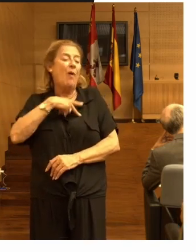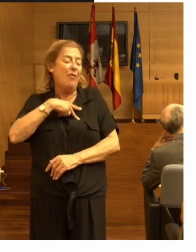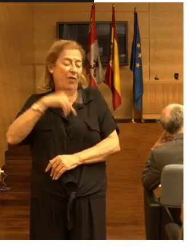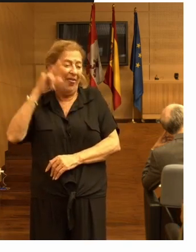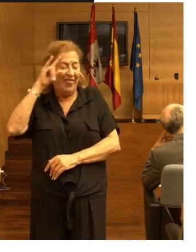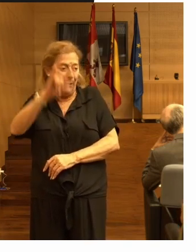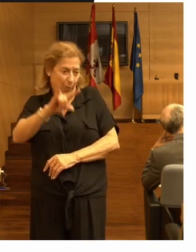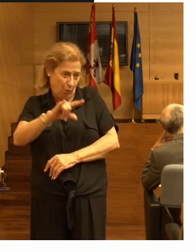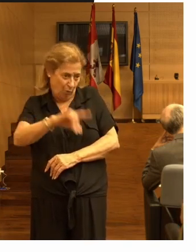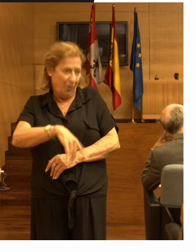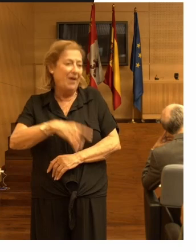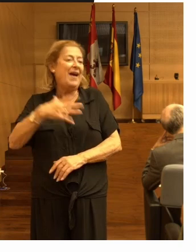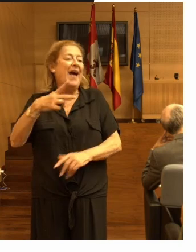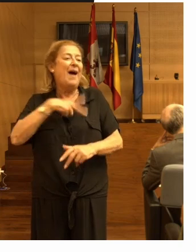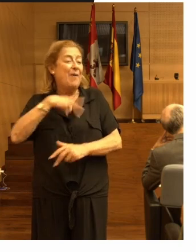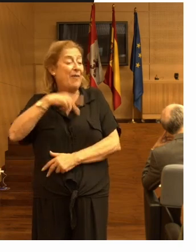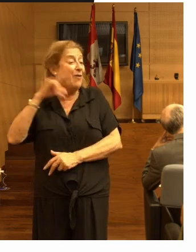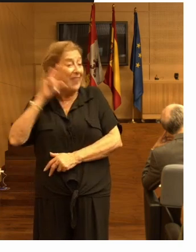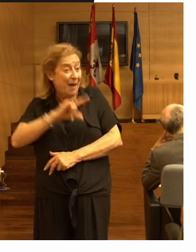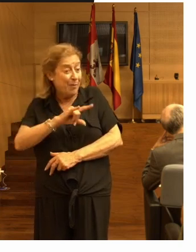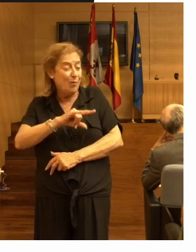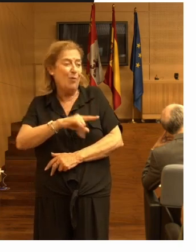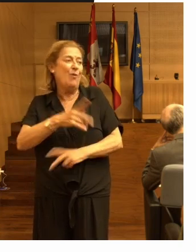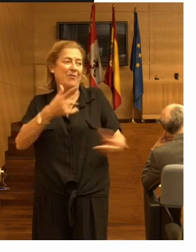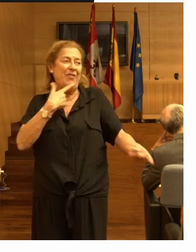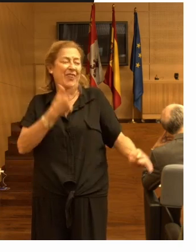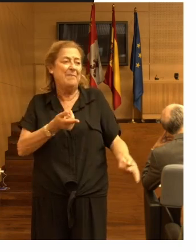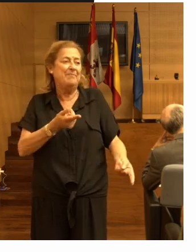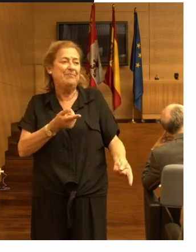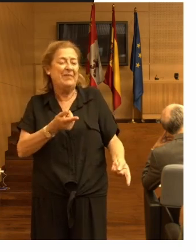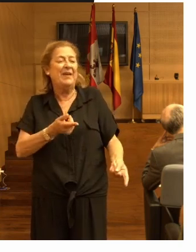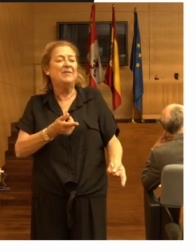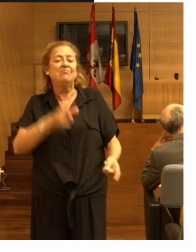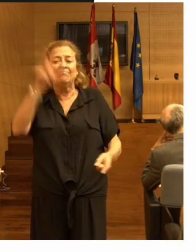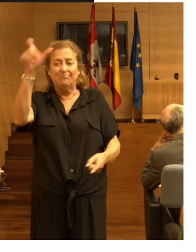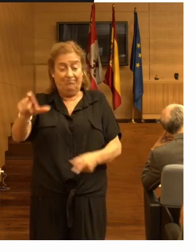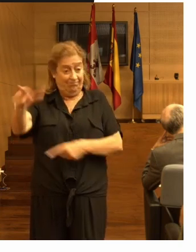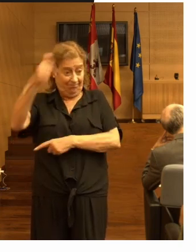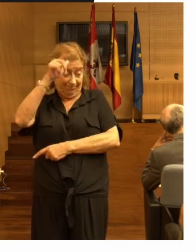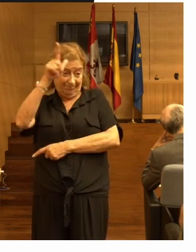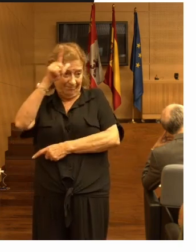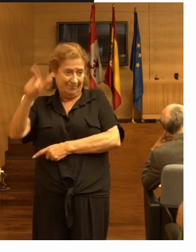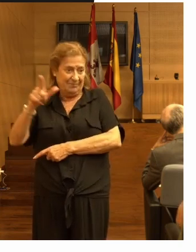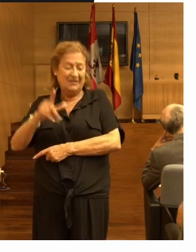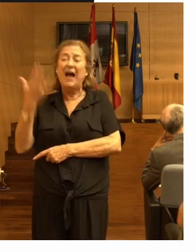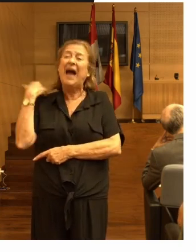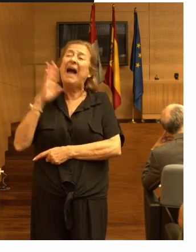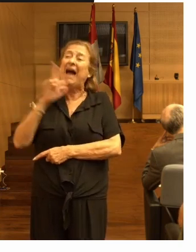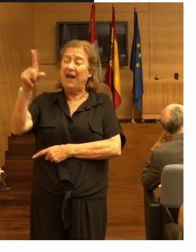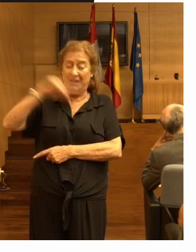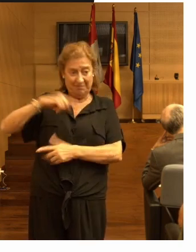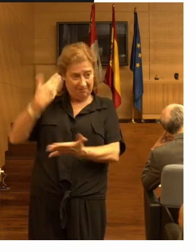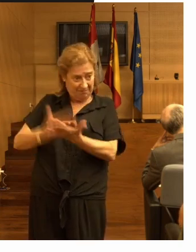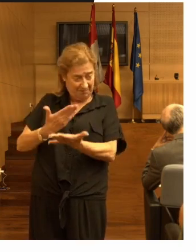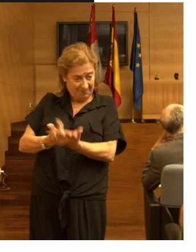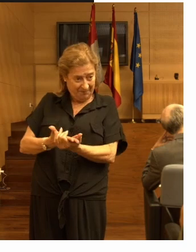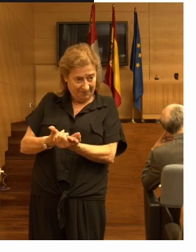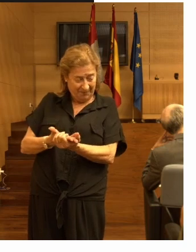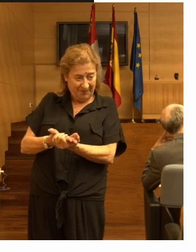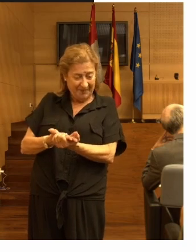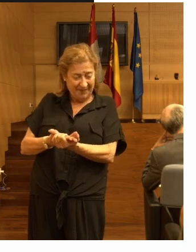el abogado del diablo te dice Clemens antes nos mostrabas que